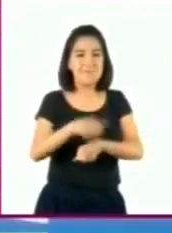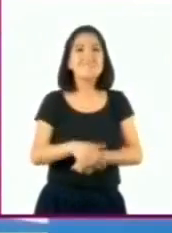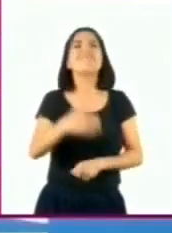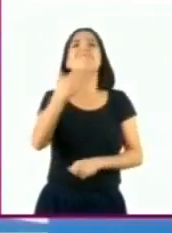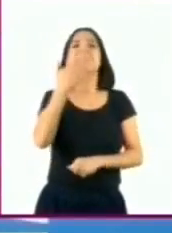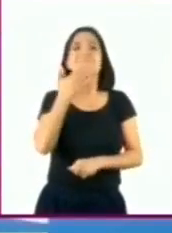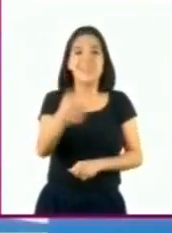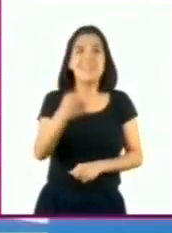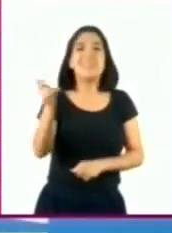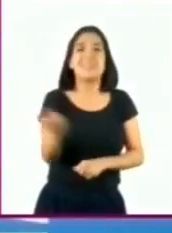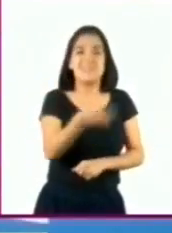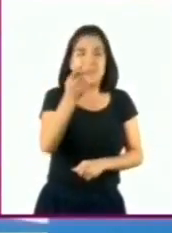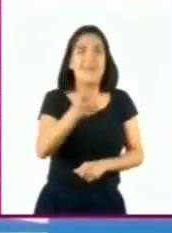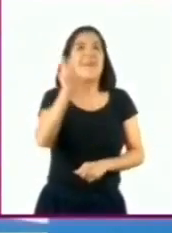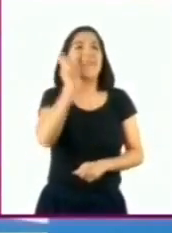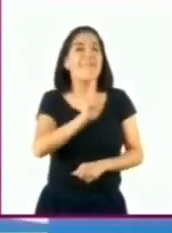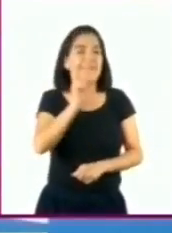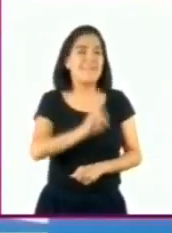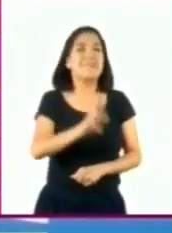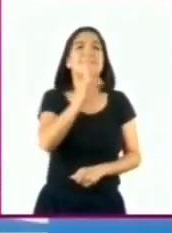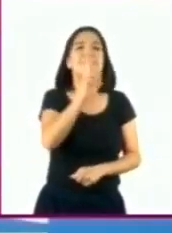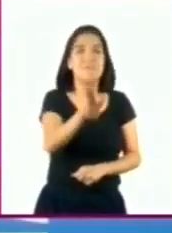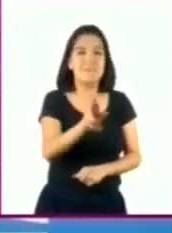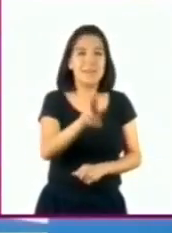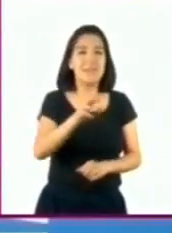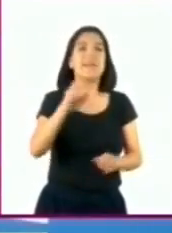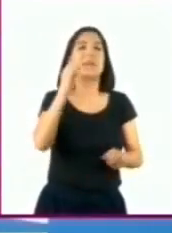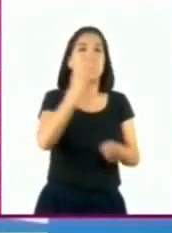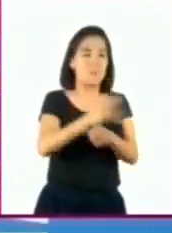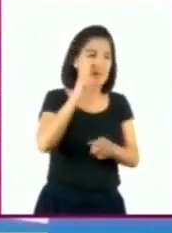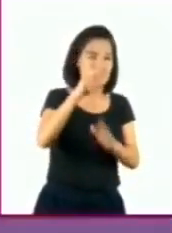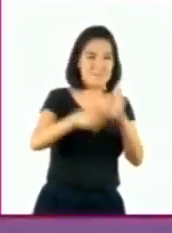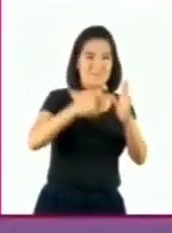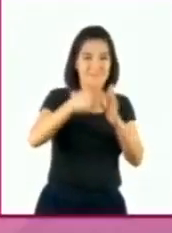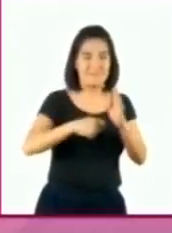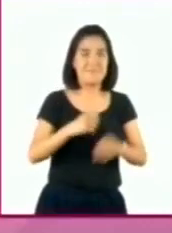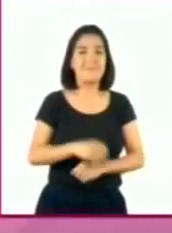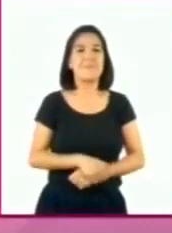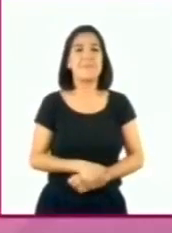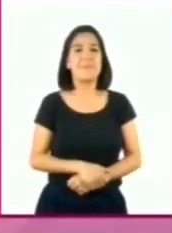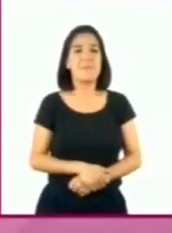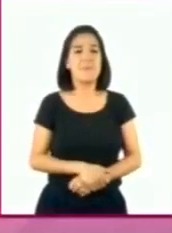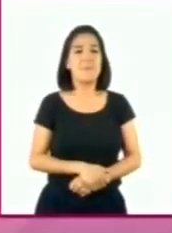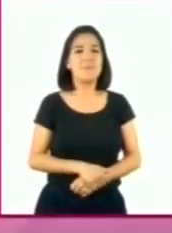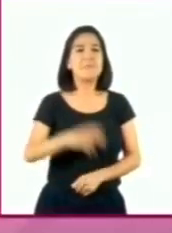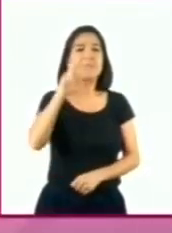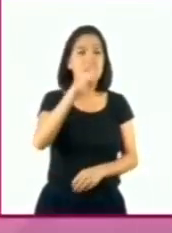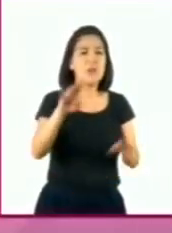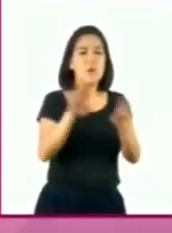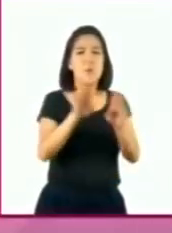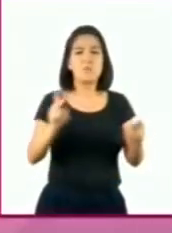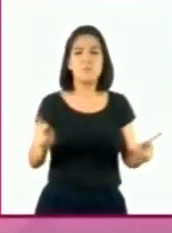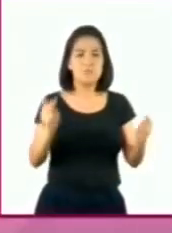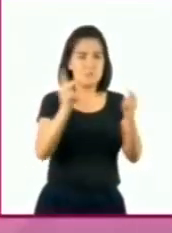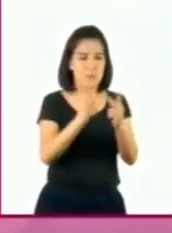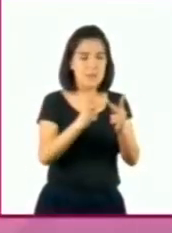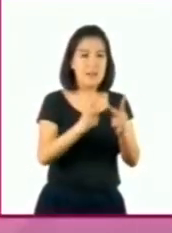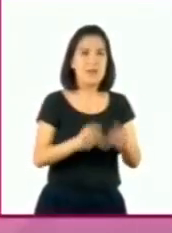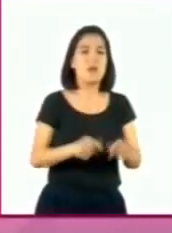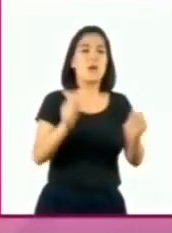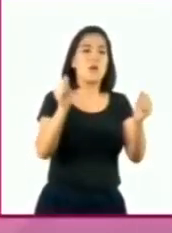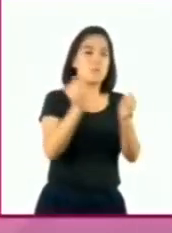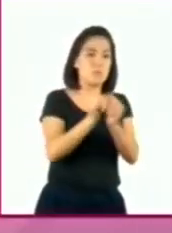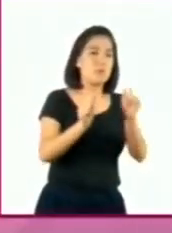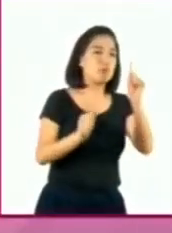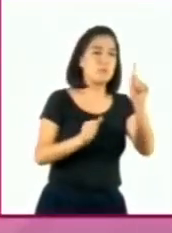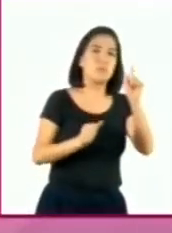pregunta. Para responderla, veamos el siguiente video. Para comparar números, ya sean enteros o